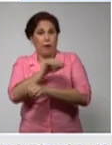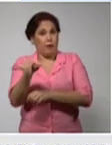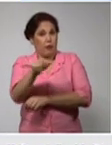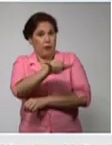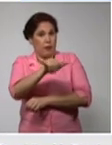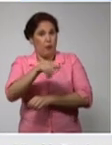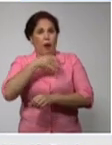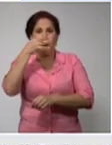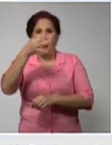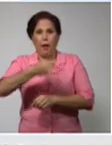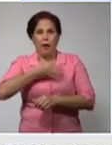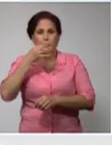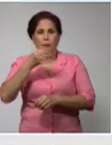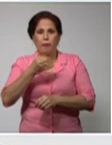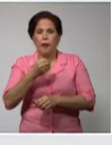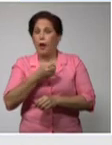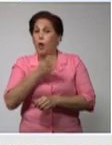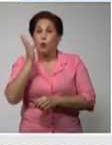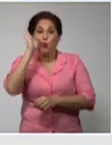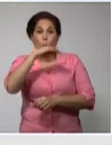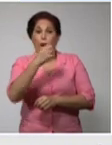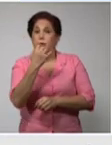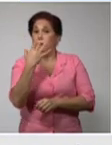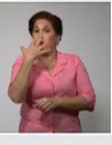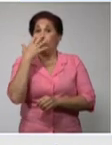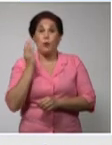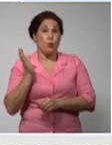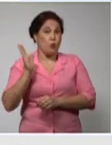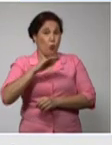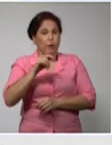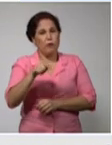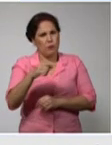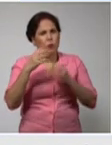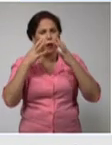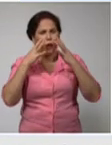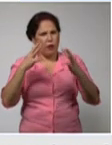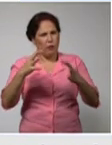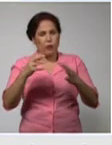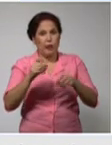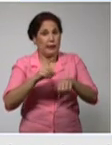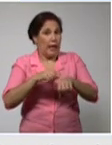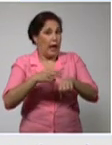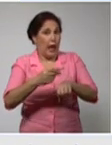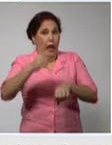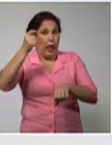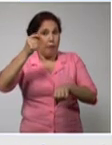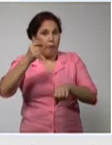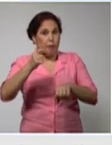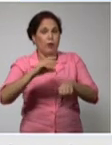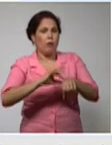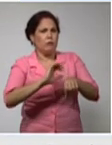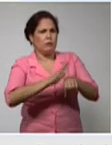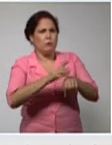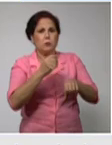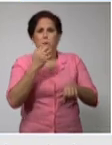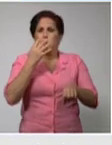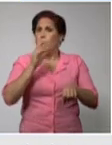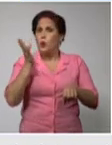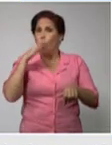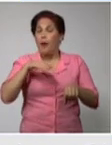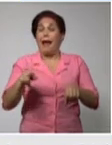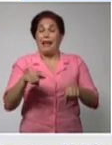expresa que la pérdida del olfato es uno de los factores de diagnóstico temprano de la infección por el coronavirus SARS-CoV-2